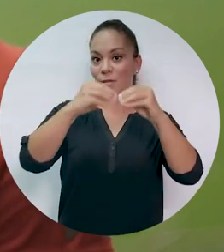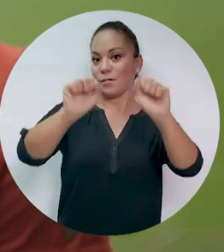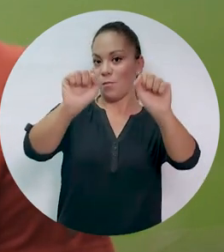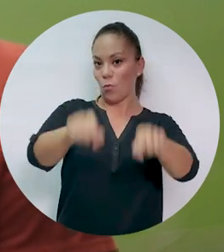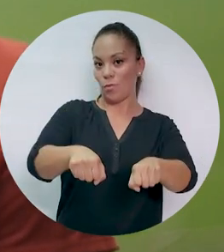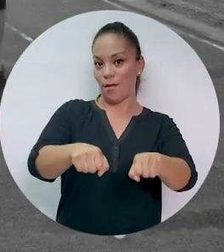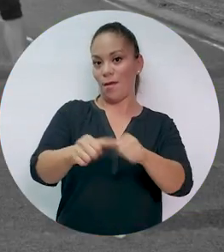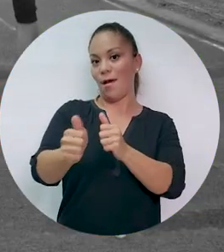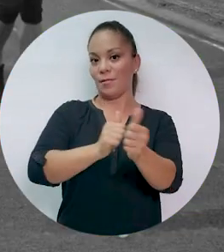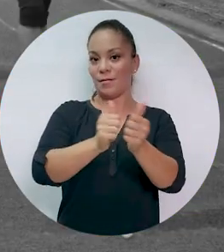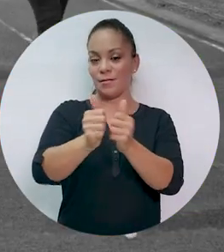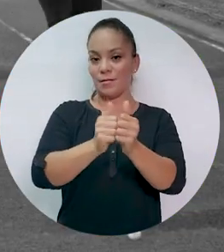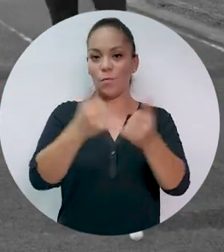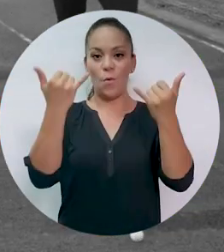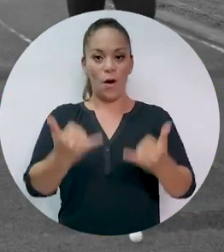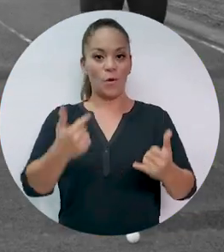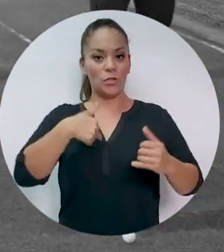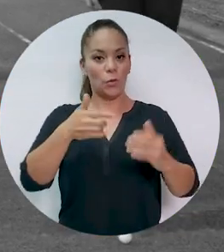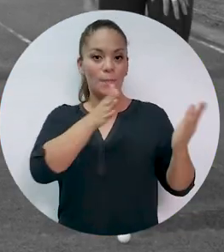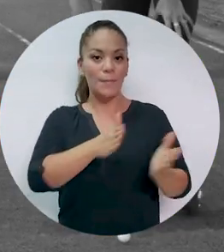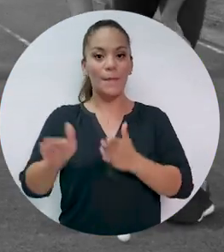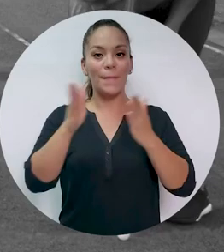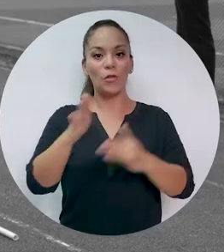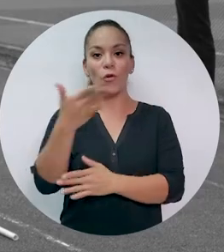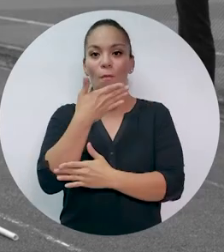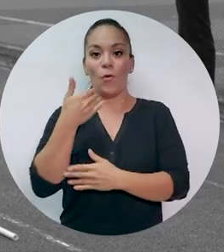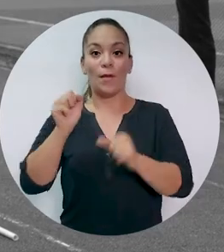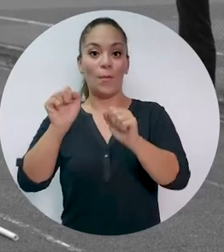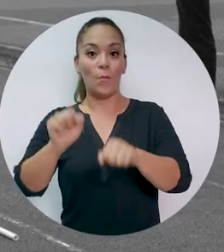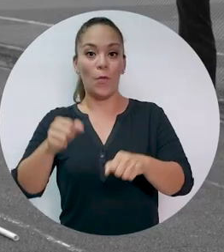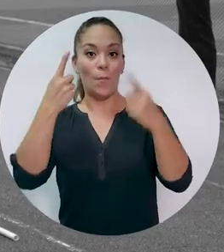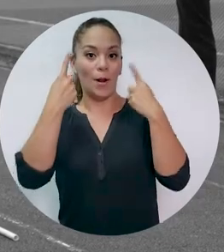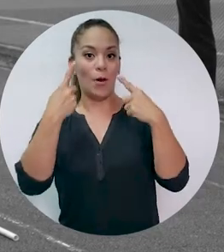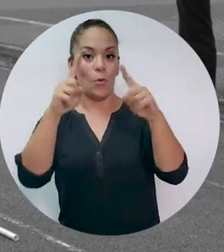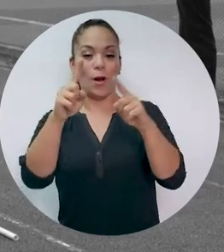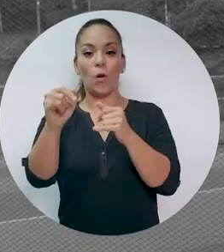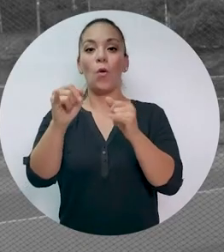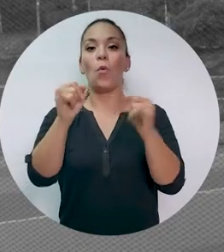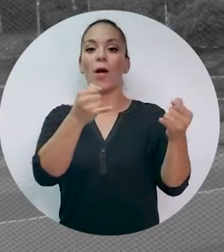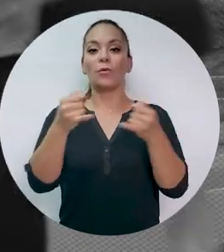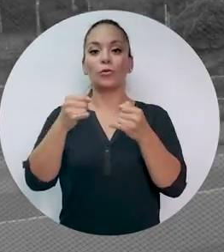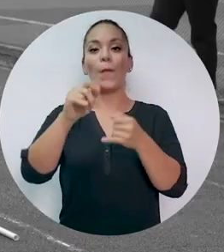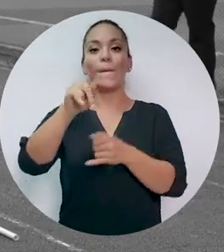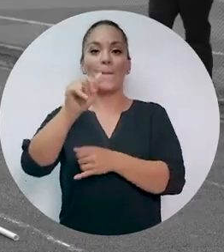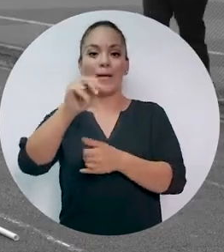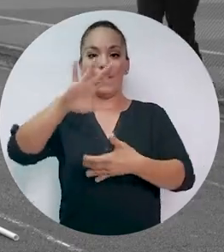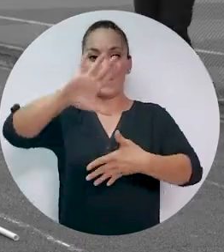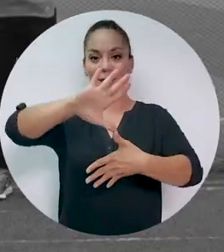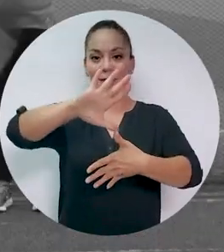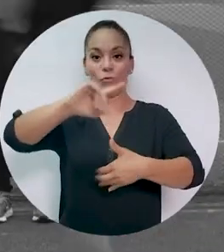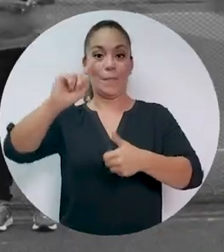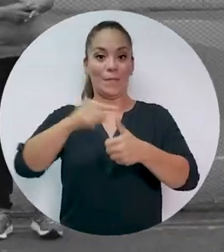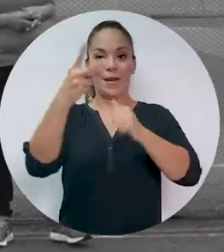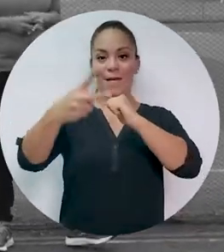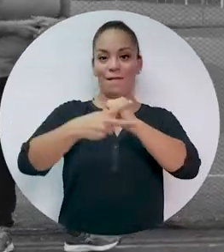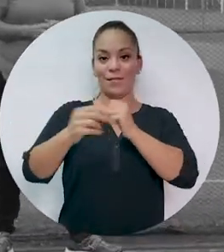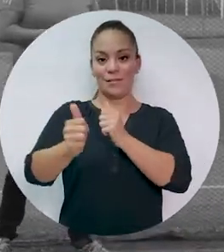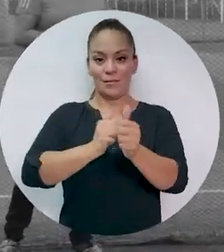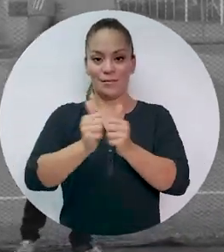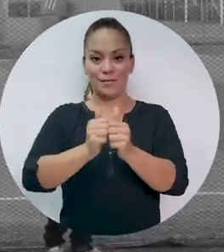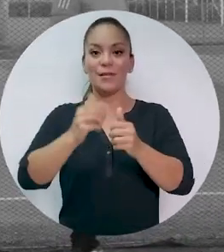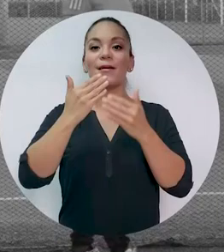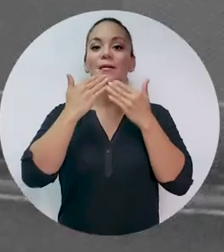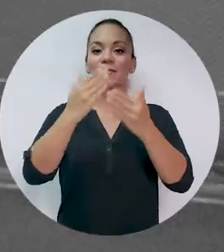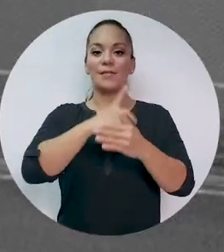que yo pueda en atletismo. Y bueno, ahora estoy preparándome lo mejor que pueda para los Juegos Panamericanos. Son mis primeros Juegos y